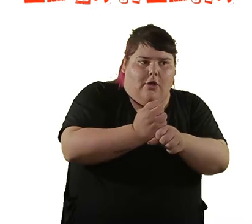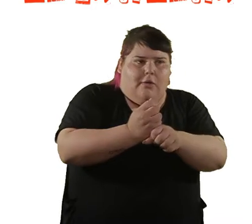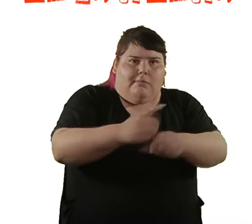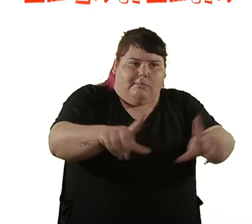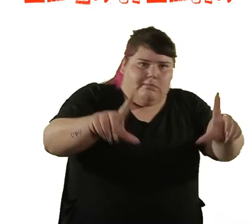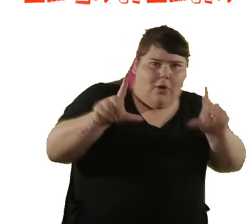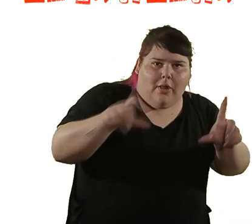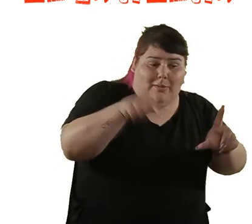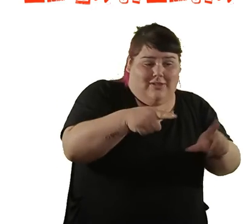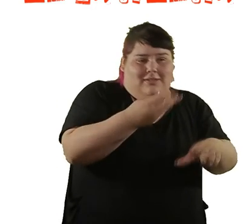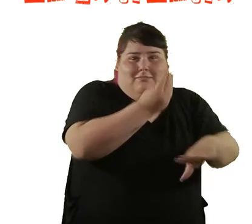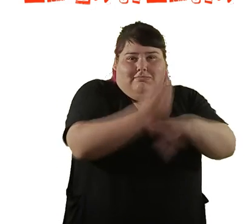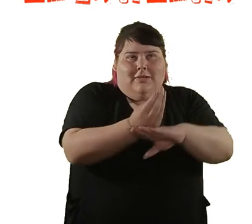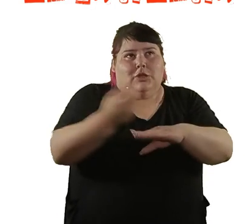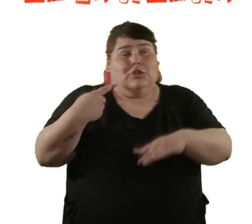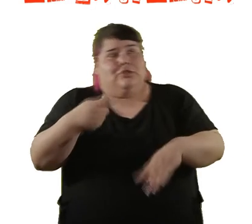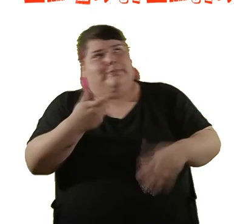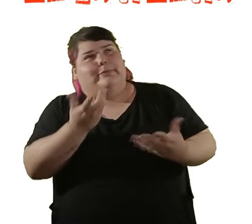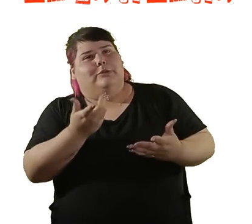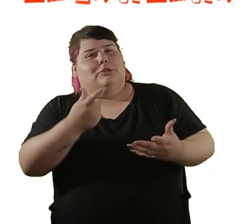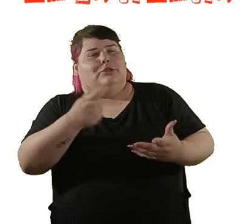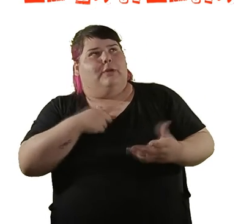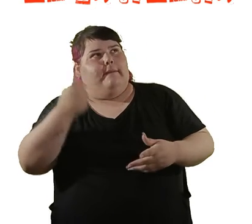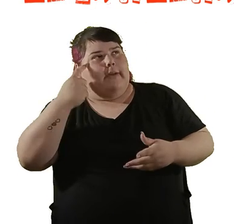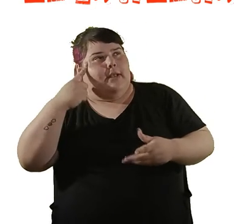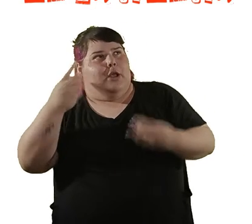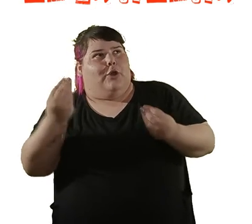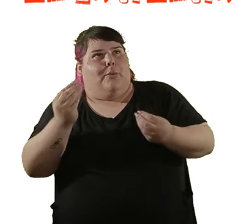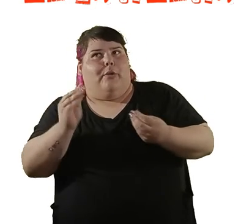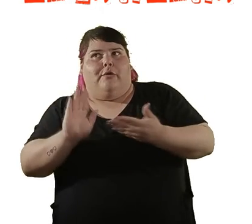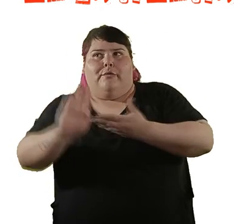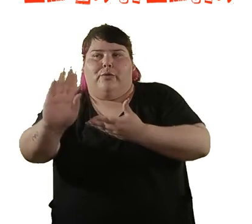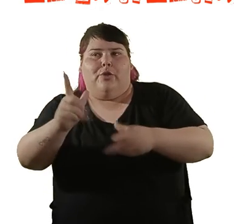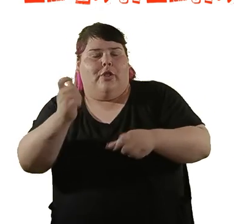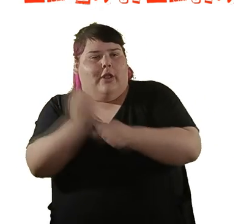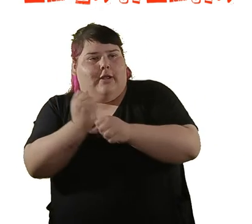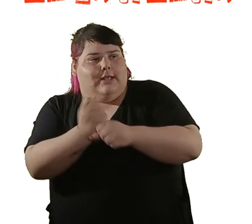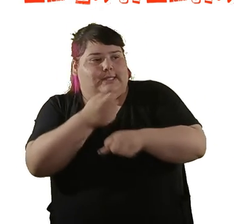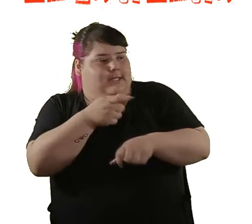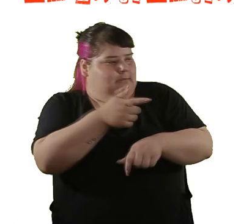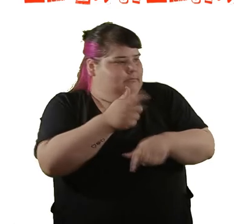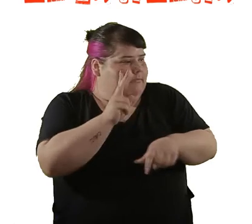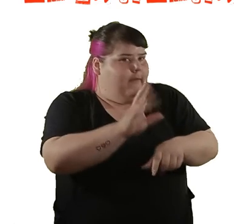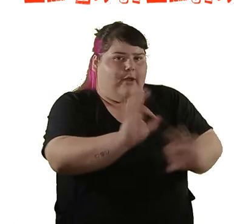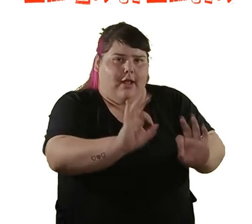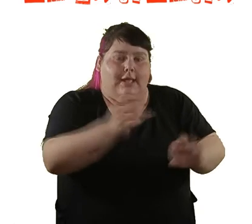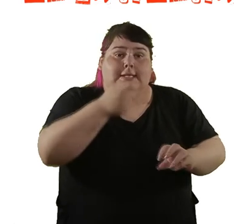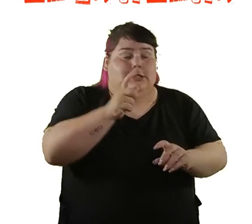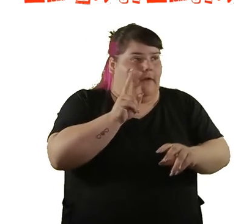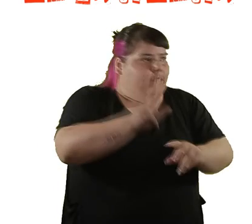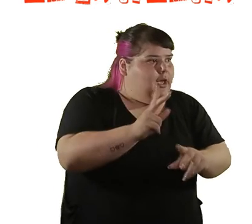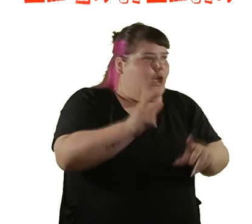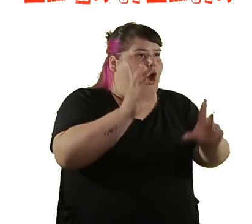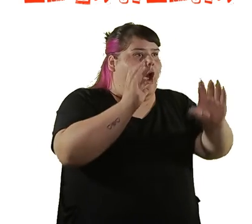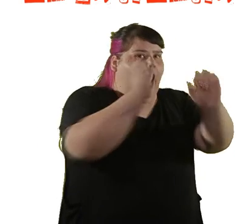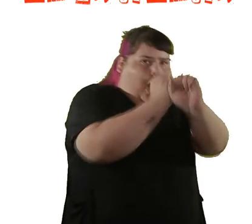no puedo imaginar ser algo que nunca supe que existía siquiera. En cambio, si yo veo a una astrónoma, o veo a una ingeniera, o